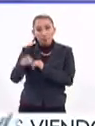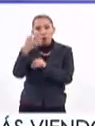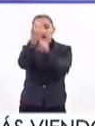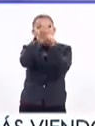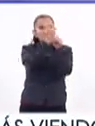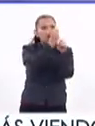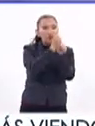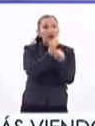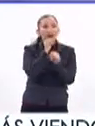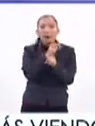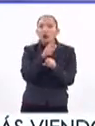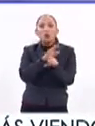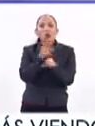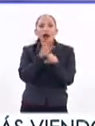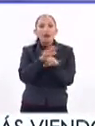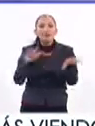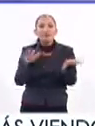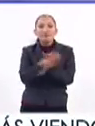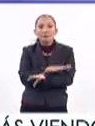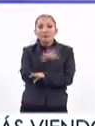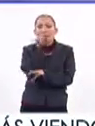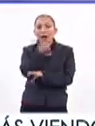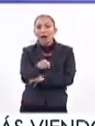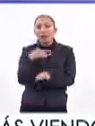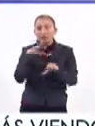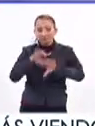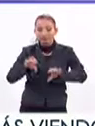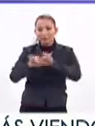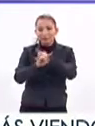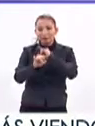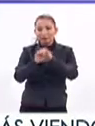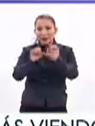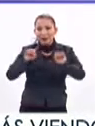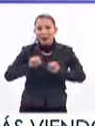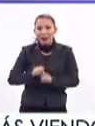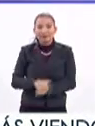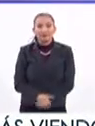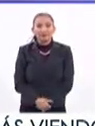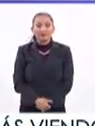de la remodelación también consistió en la digitalización del acero.